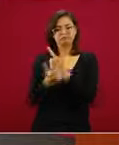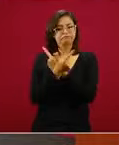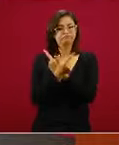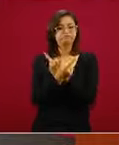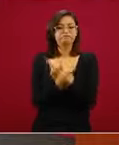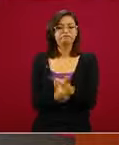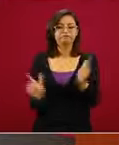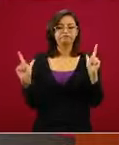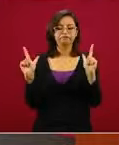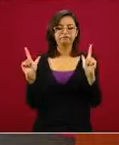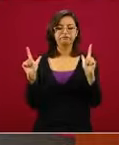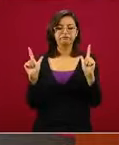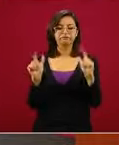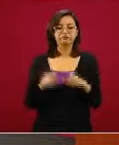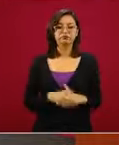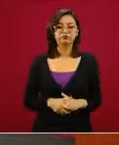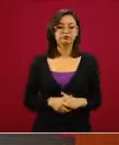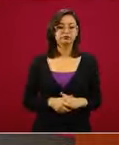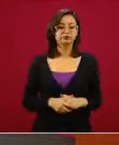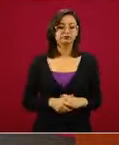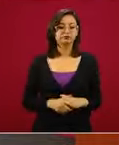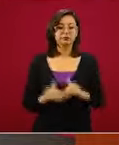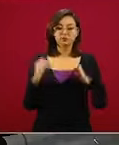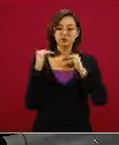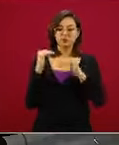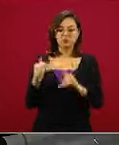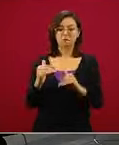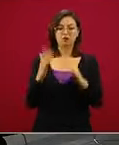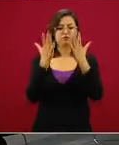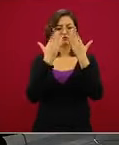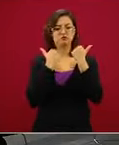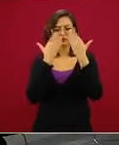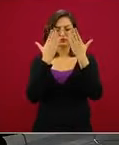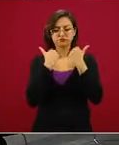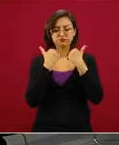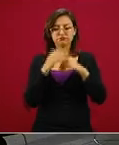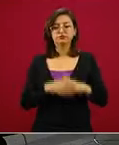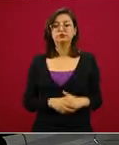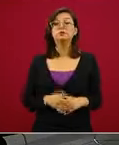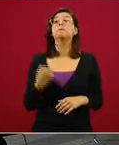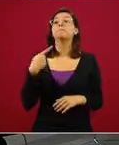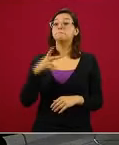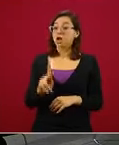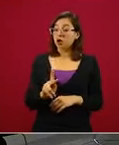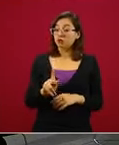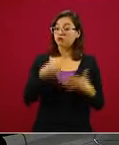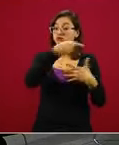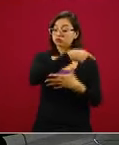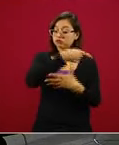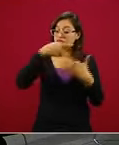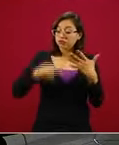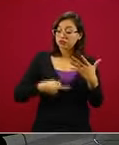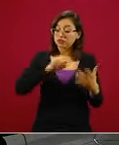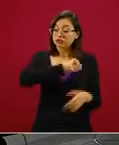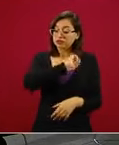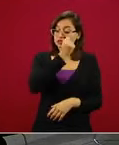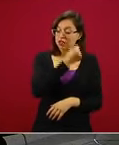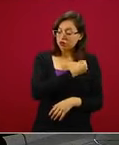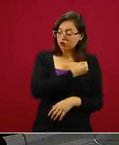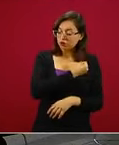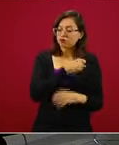y no hay restricciones. Se siguen las medidas de salud pública y trabajo,